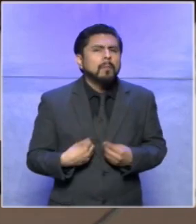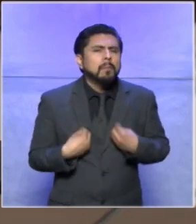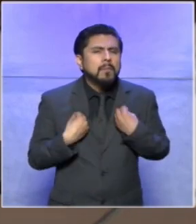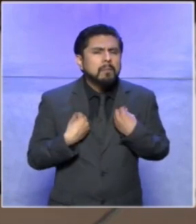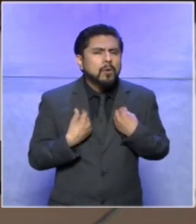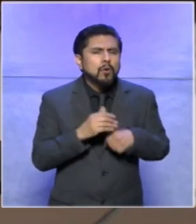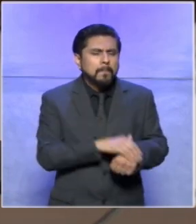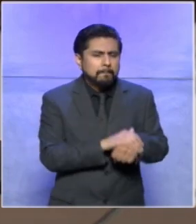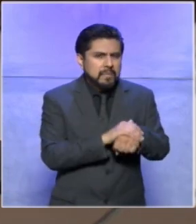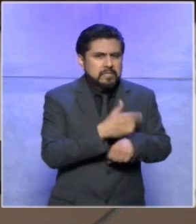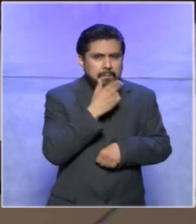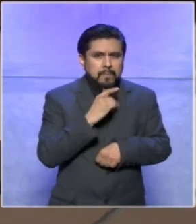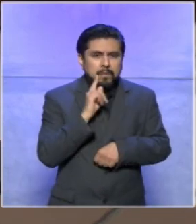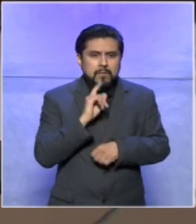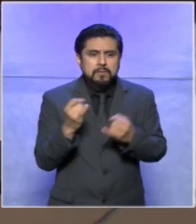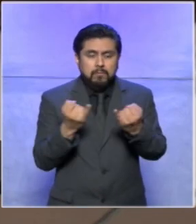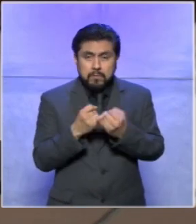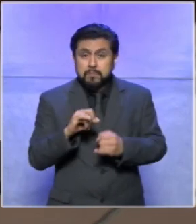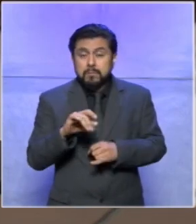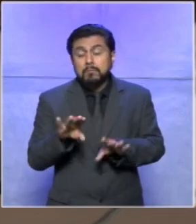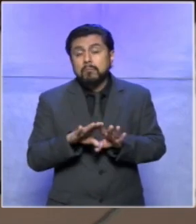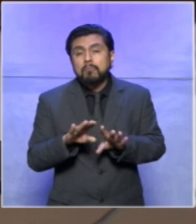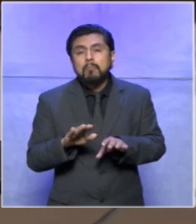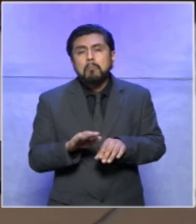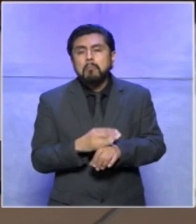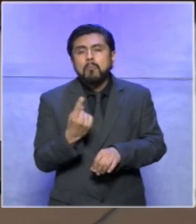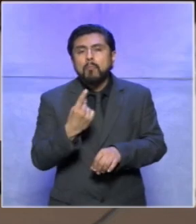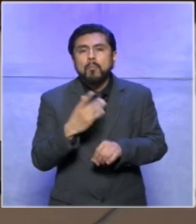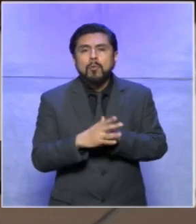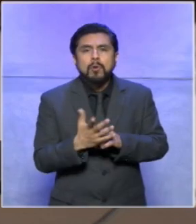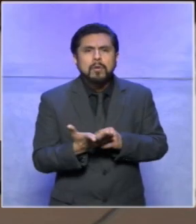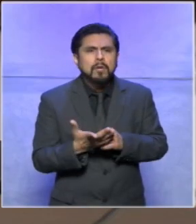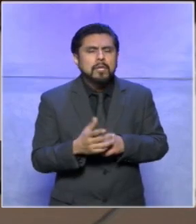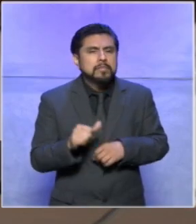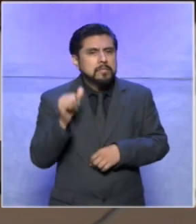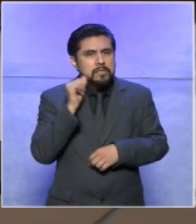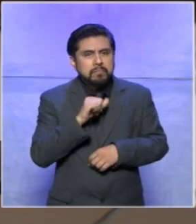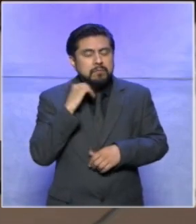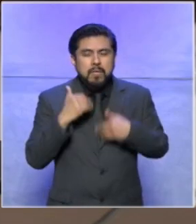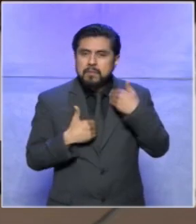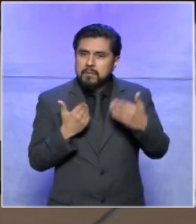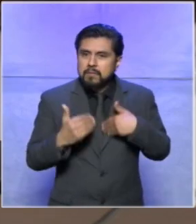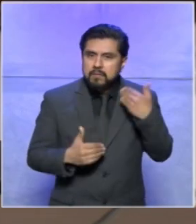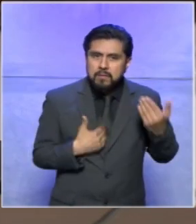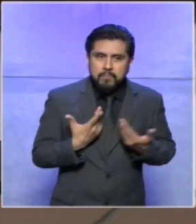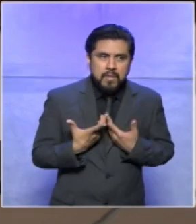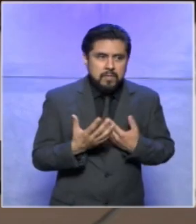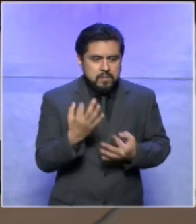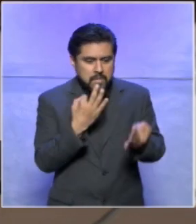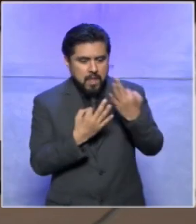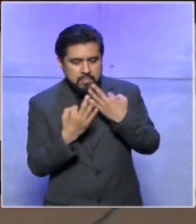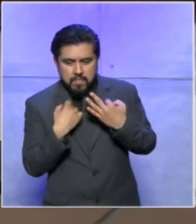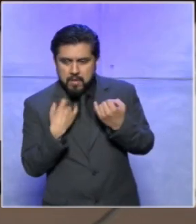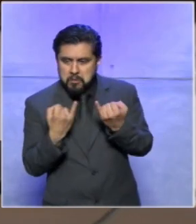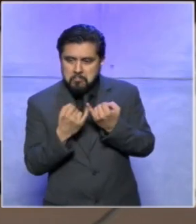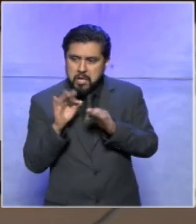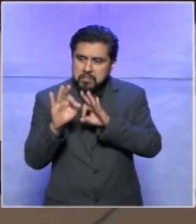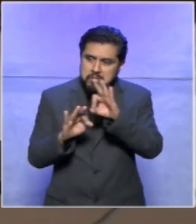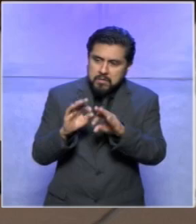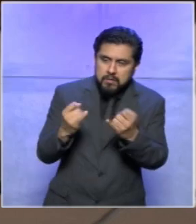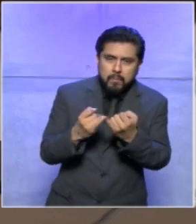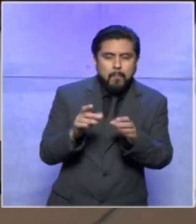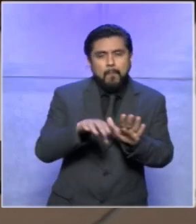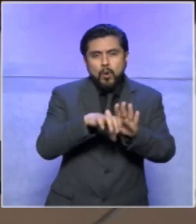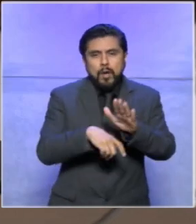igualdad con mis amigos y amigas este me divierto mucho y siempre el trato es igualitario ya que por ejemplo cuando